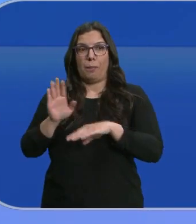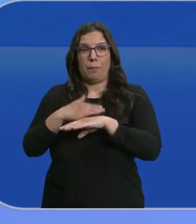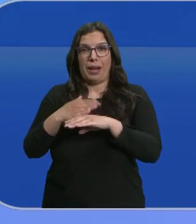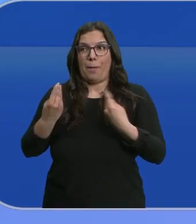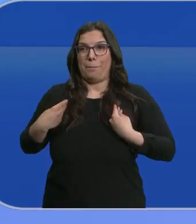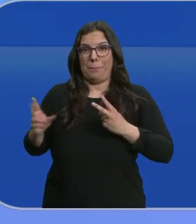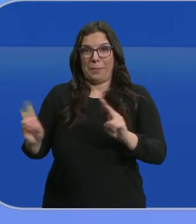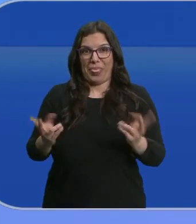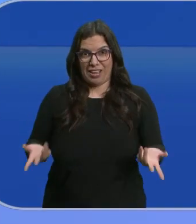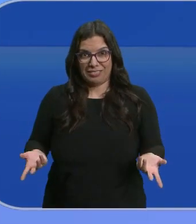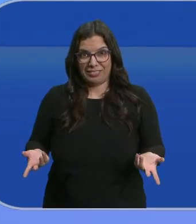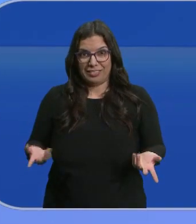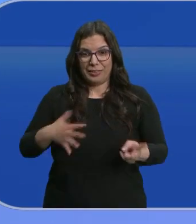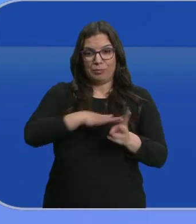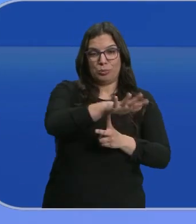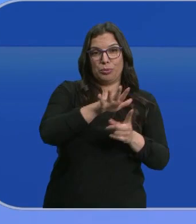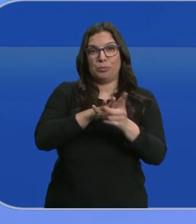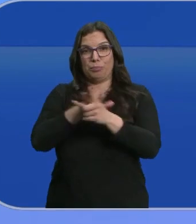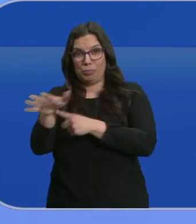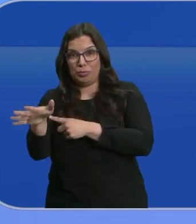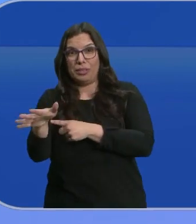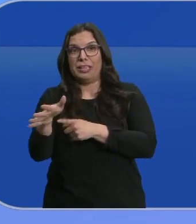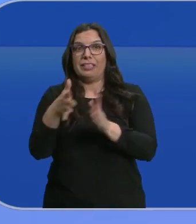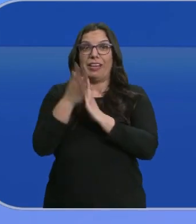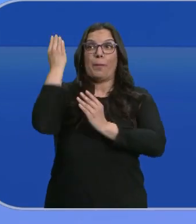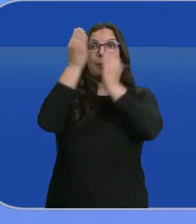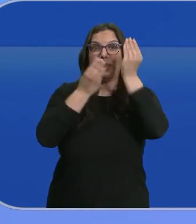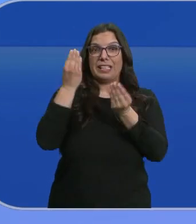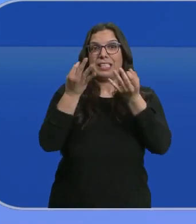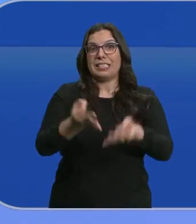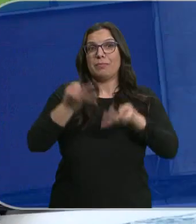que haya vida. Y por lo tanto la reflexión yo creo que siempre es buena.